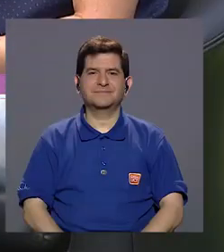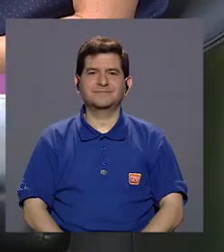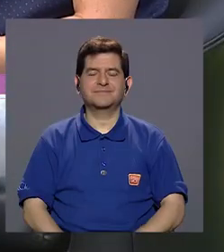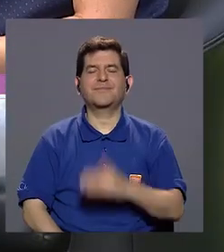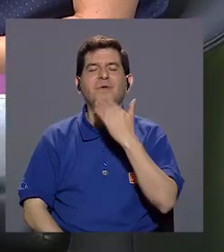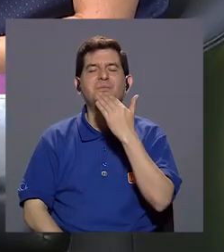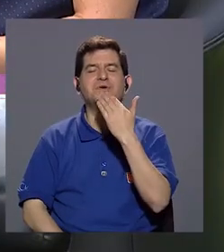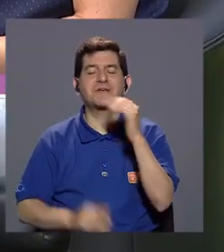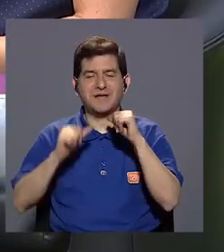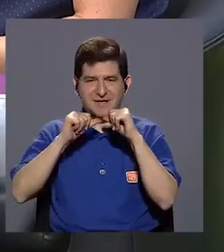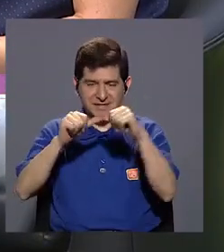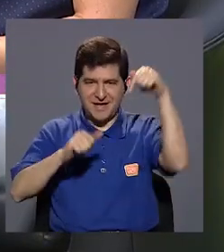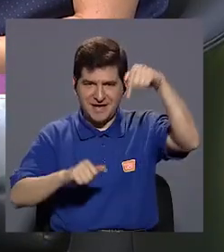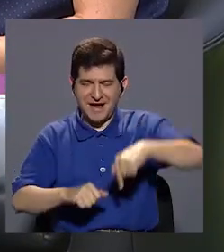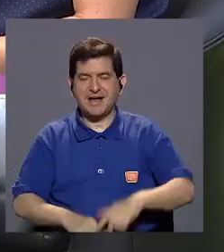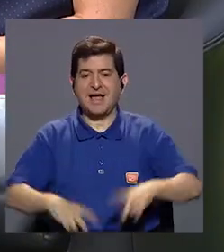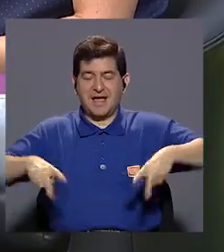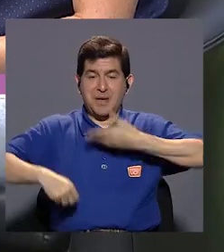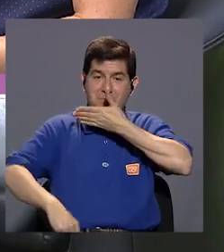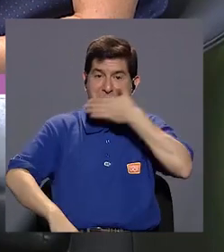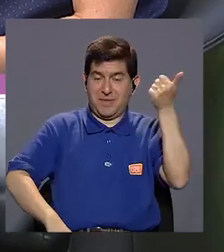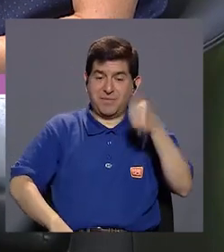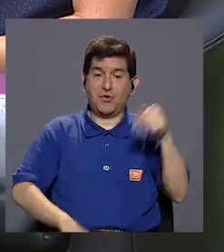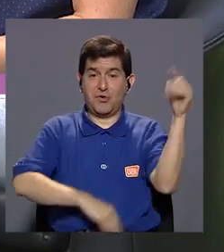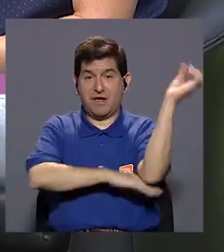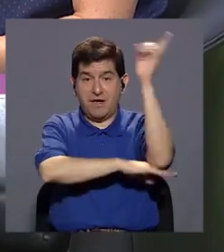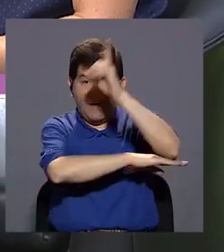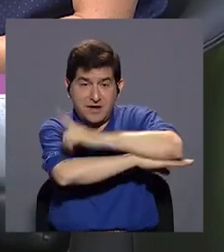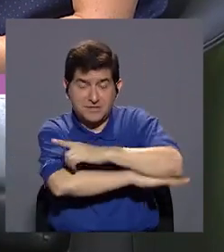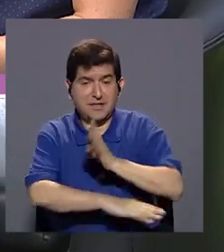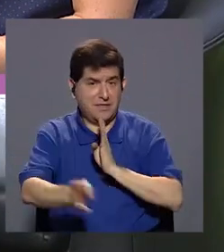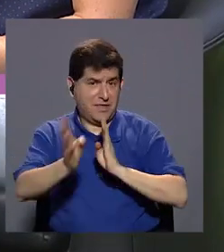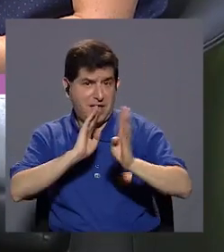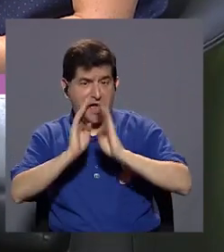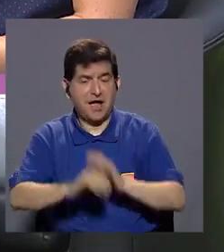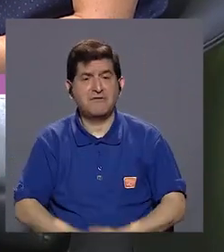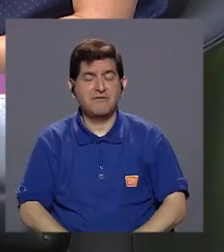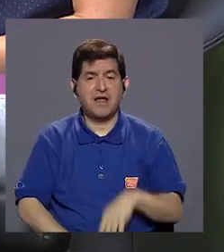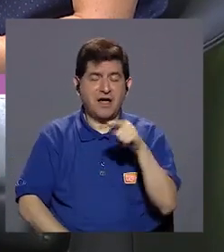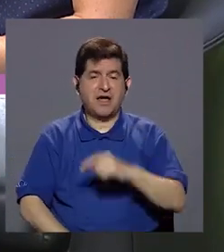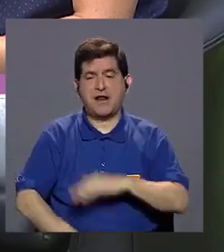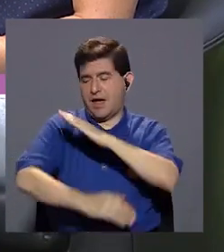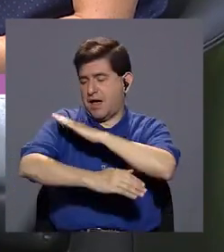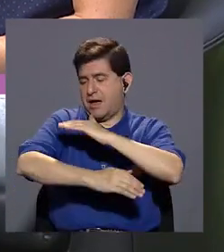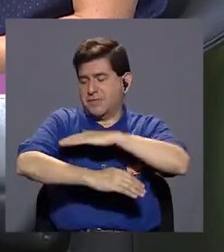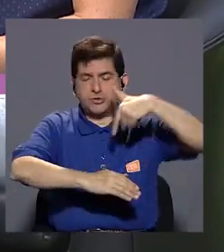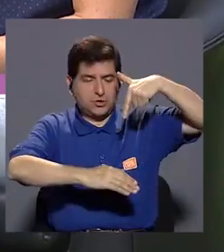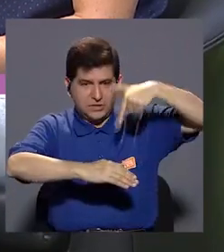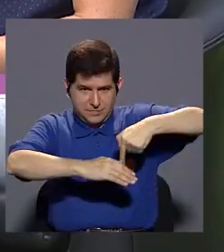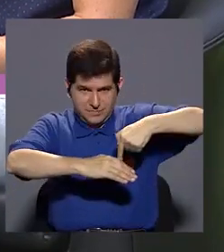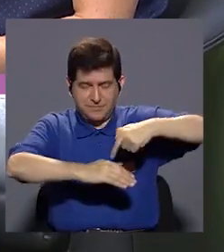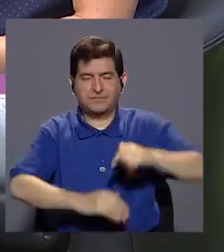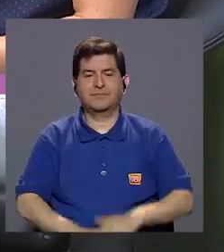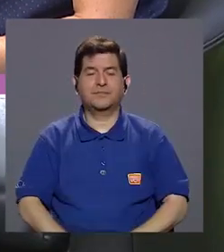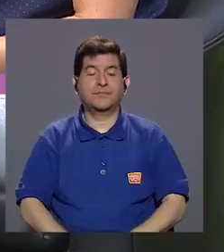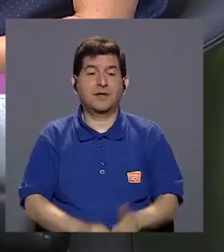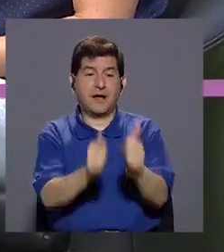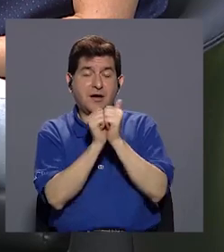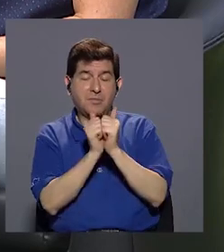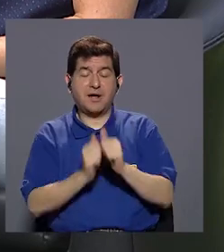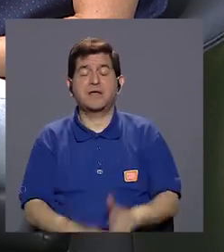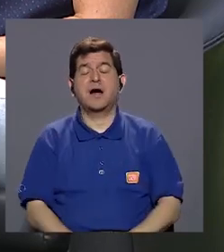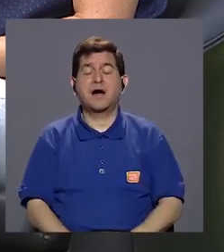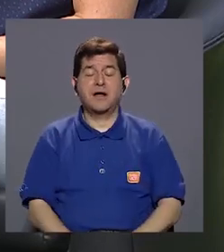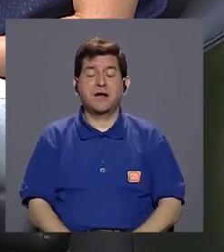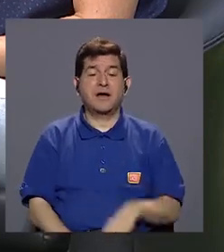Gracias por continuar con nosotros en Vivir Mejor. El día de hoy conversando acerca de la vacunación en nuestras mascotas. Para ello nos acompaña la